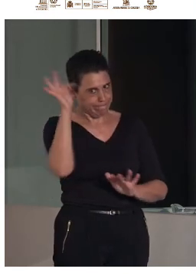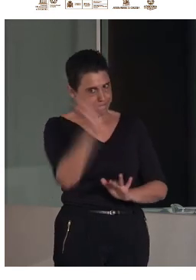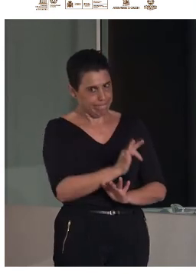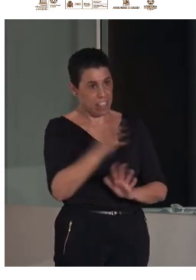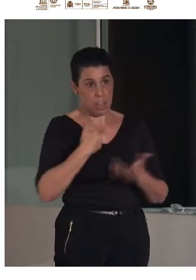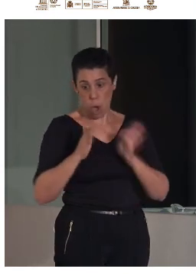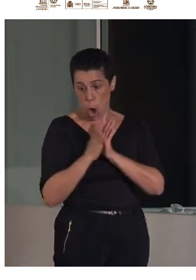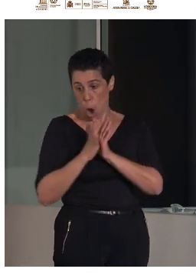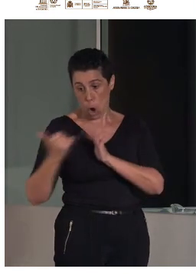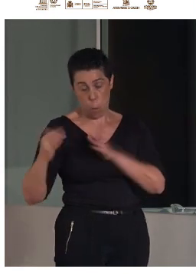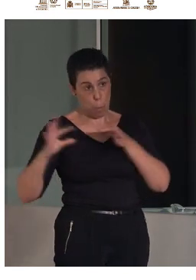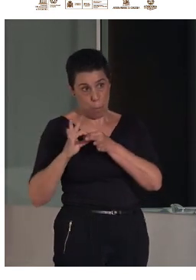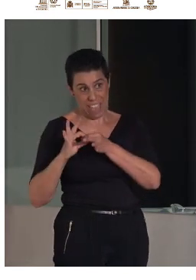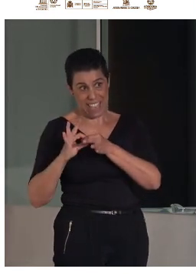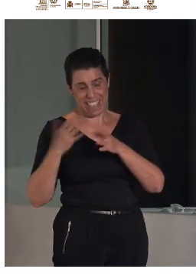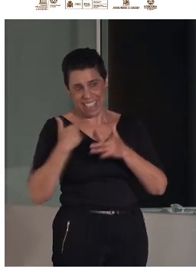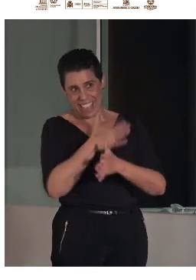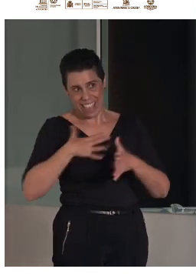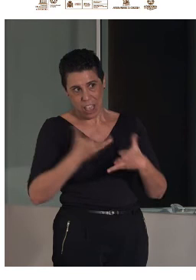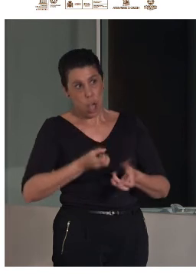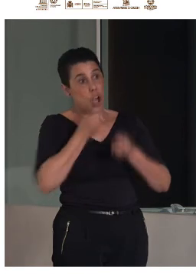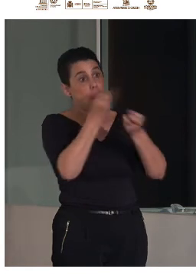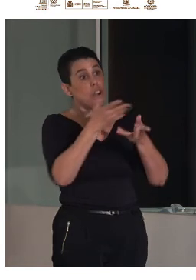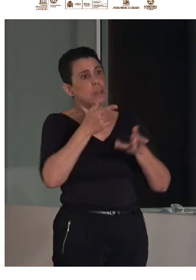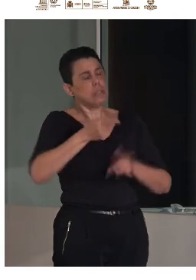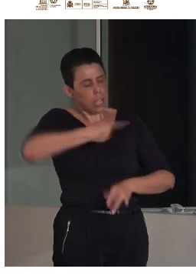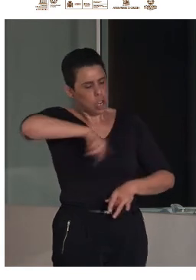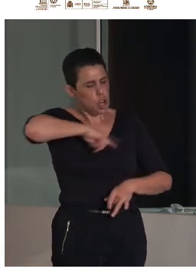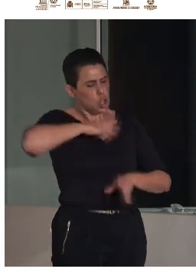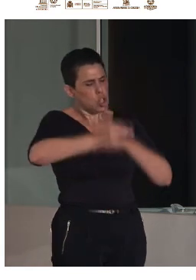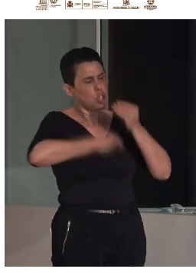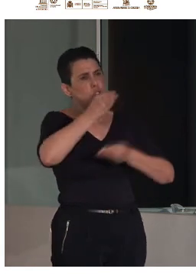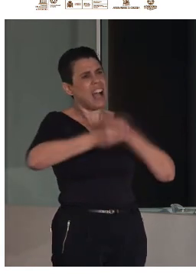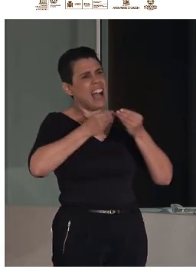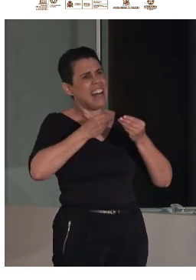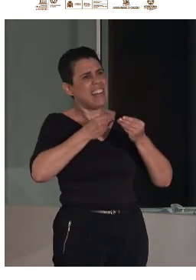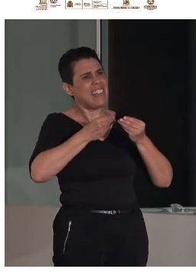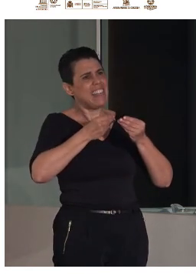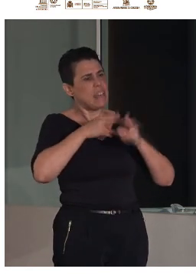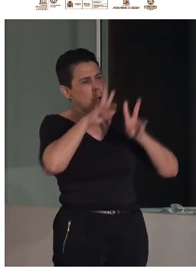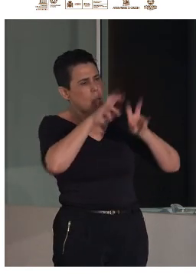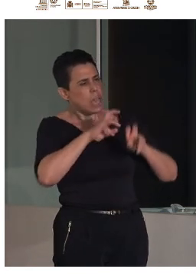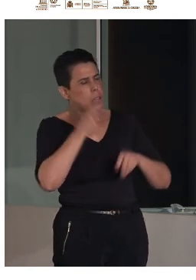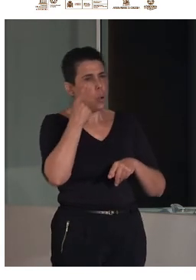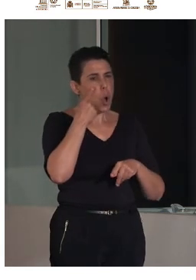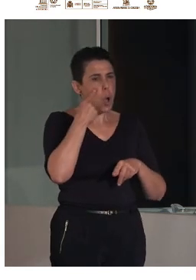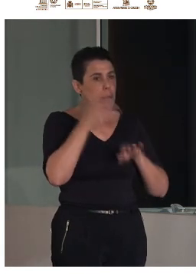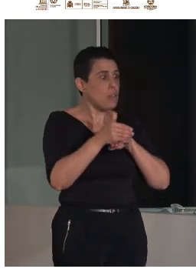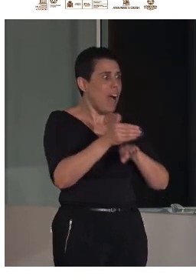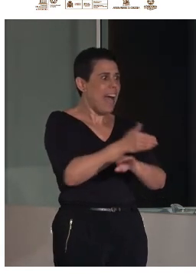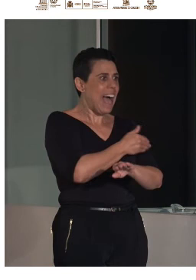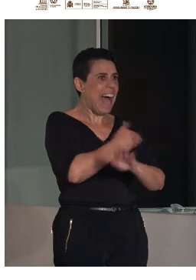te quería comentar nosotros lo hacemos vosotros hacéis estudios de observación previos